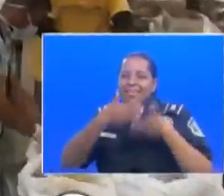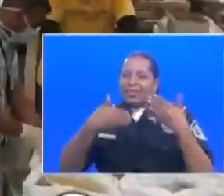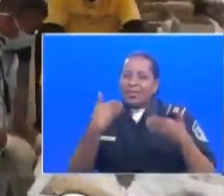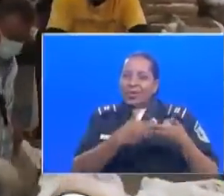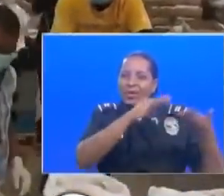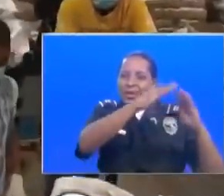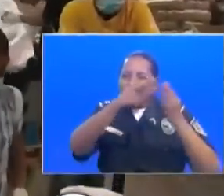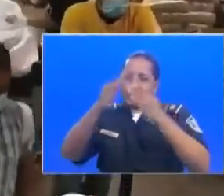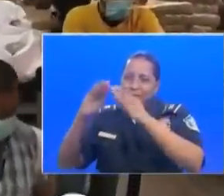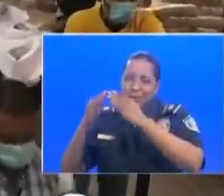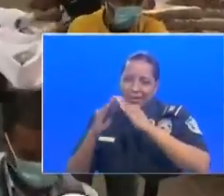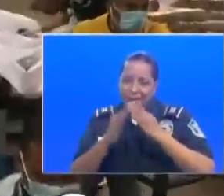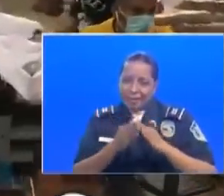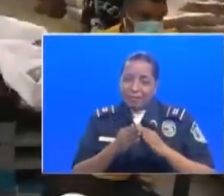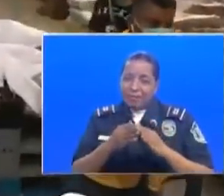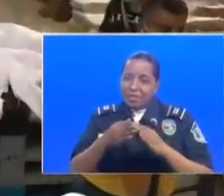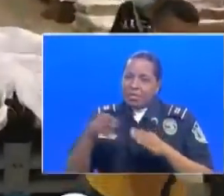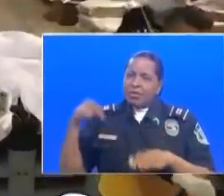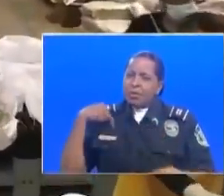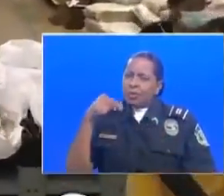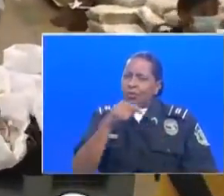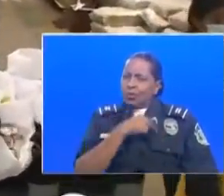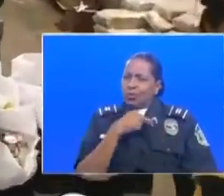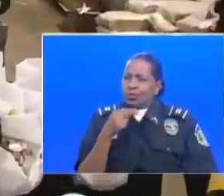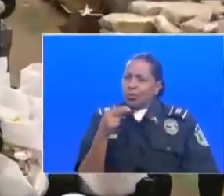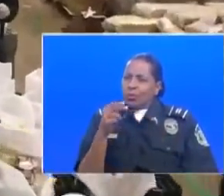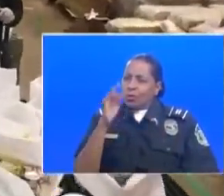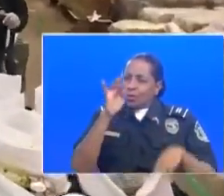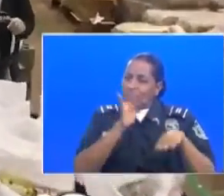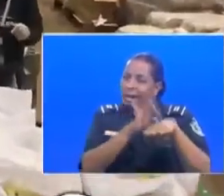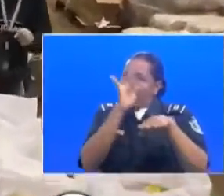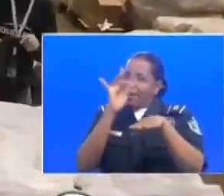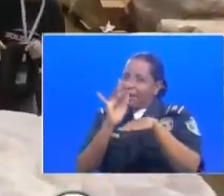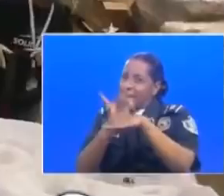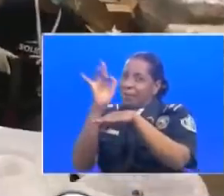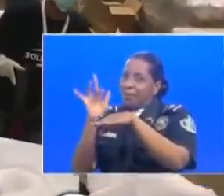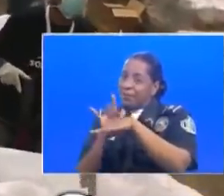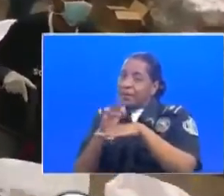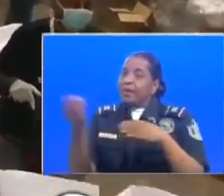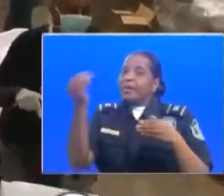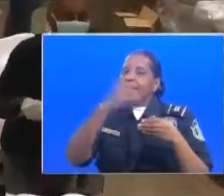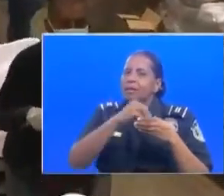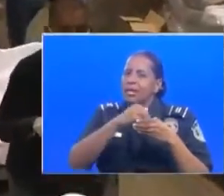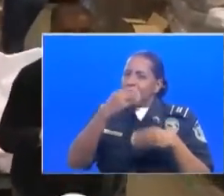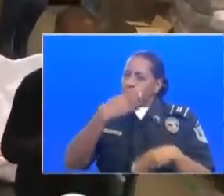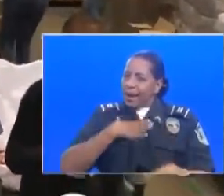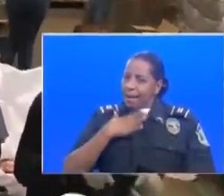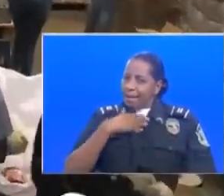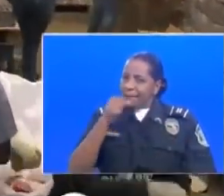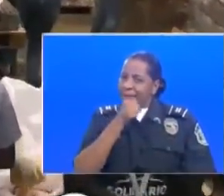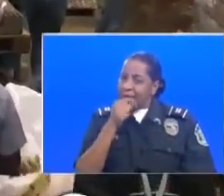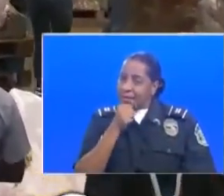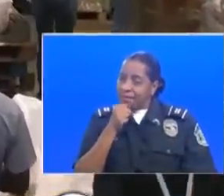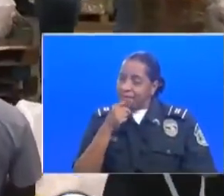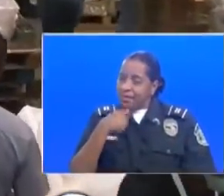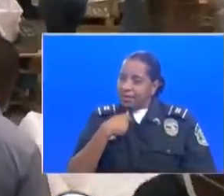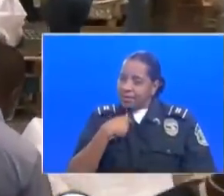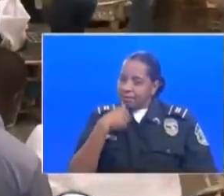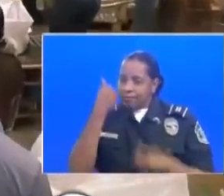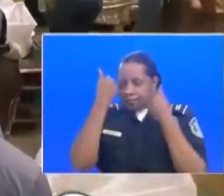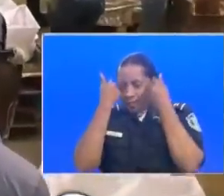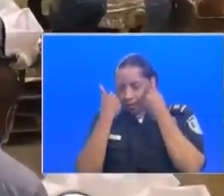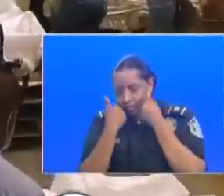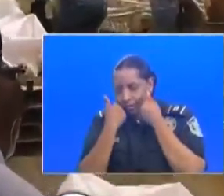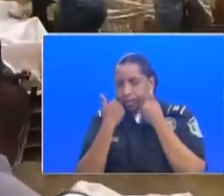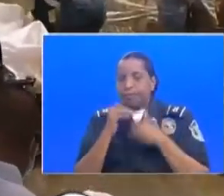panameños. Si nosotros no tocábamos, incluyéndome a mí, iba a ser más triste.